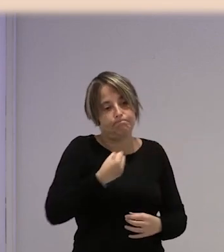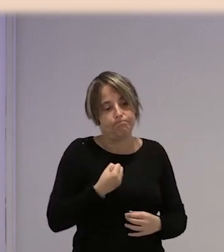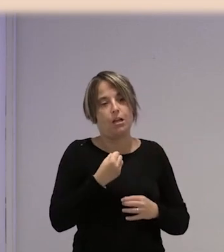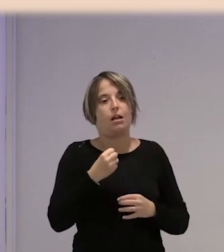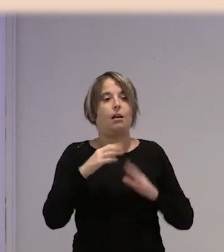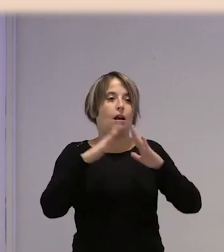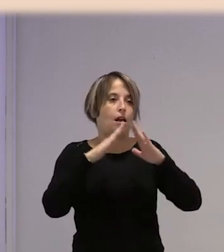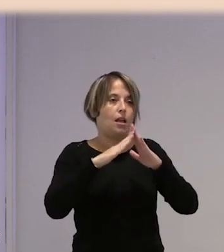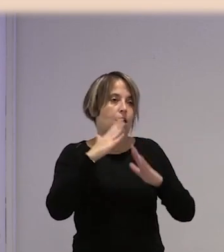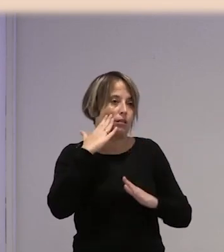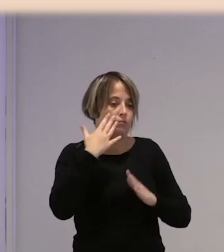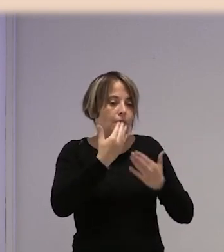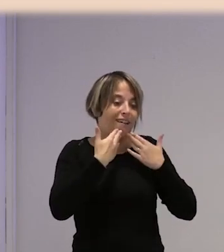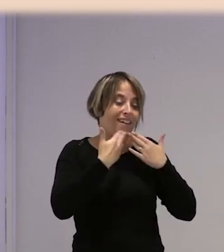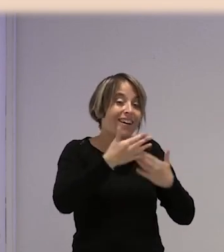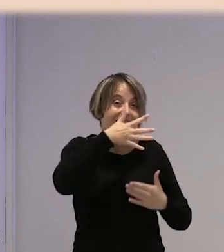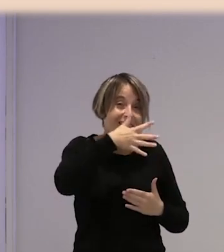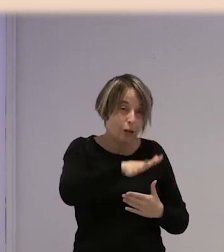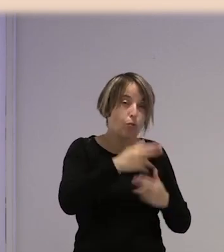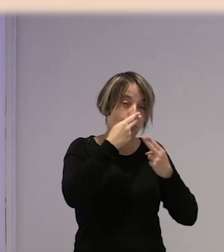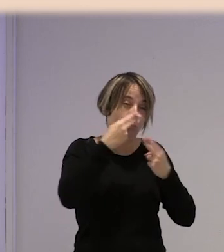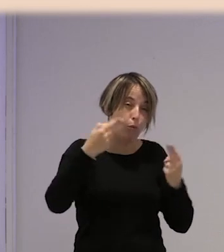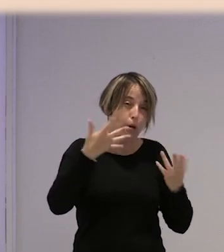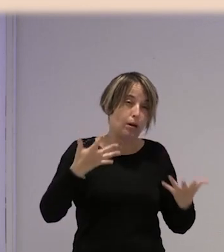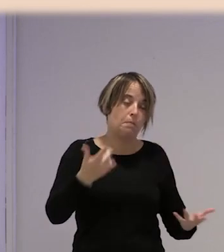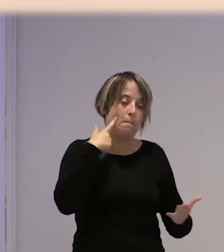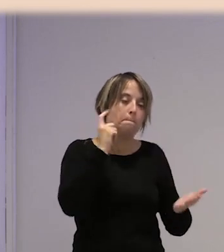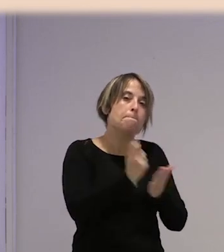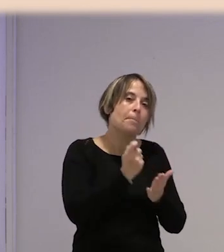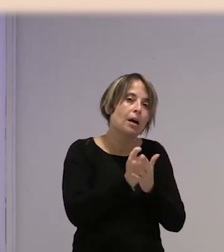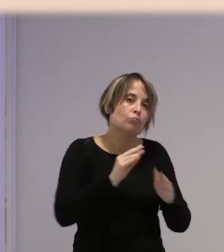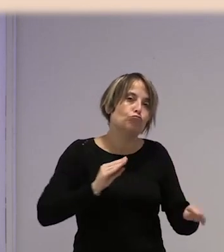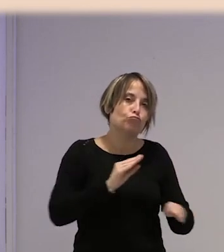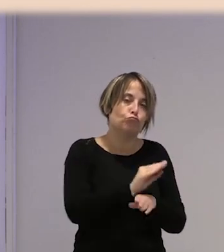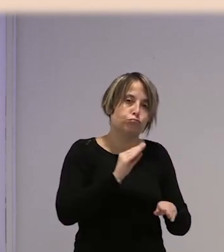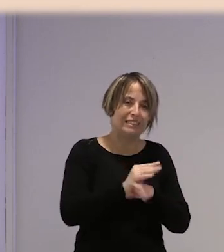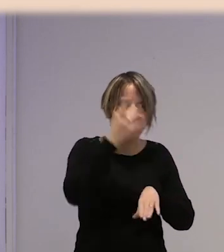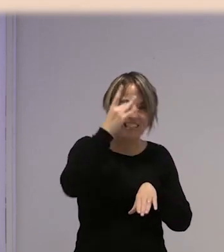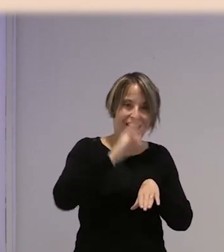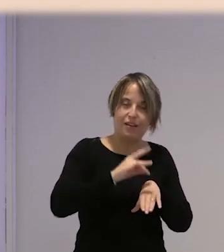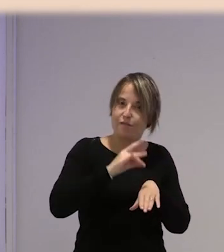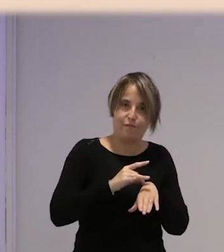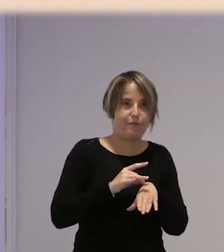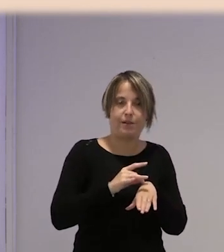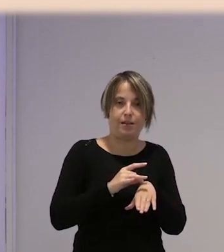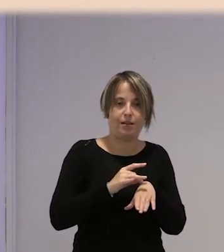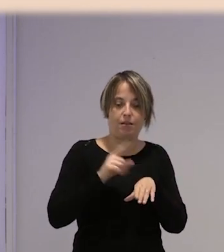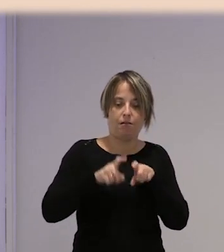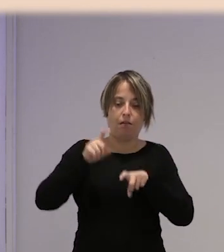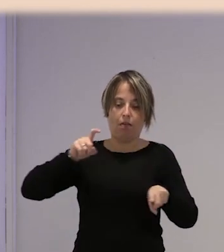Cáritas, y conseguimos, gracias a la denuncia pública también, que se le pagara su prestación por enfermedad con carácter